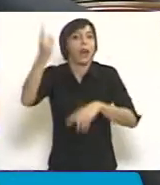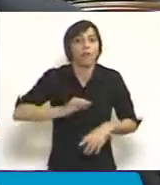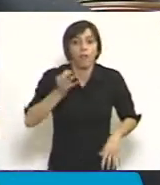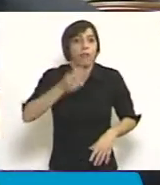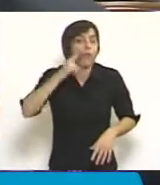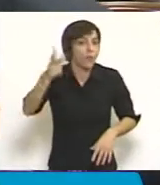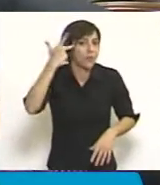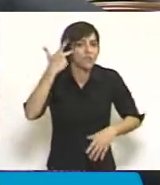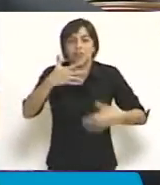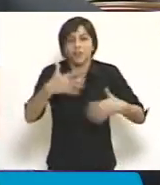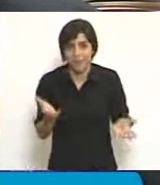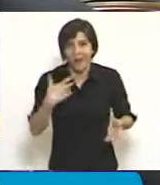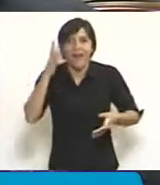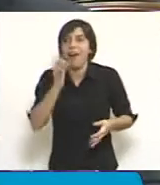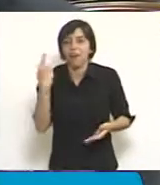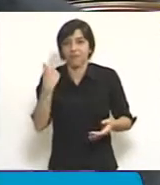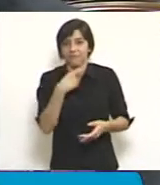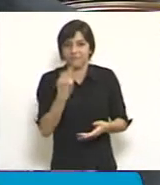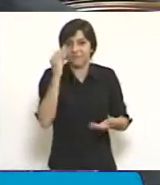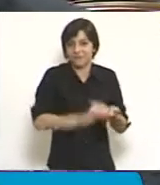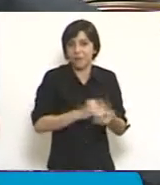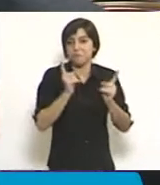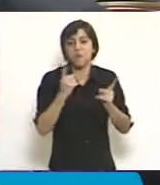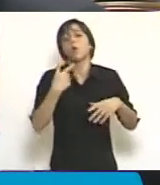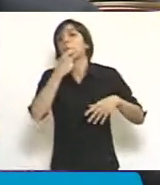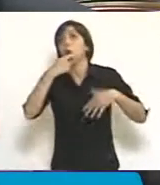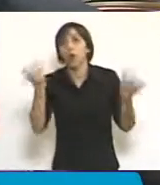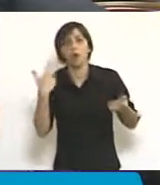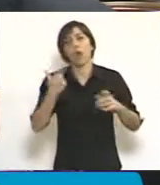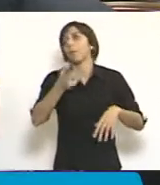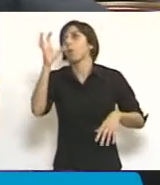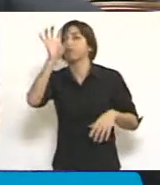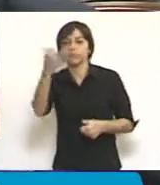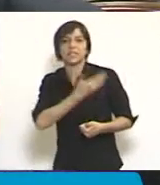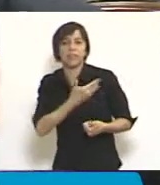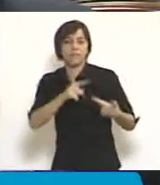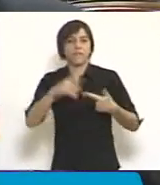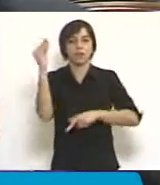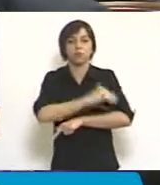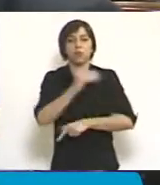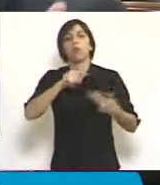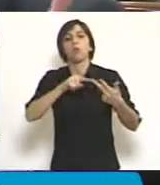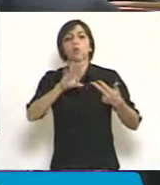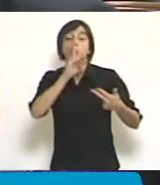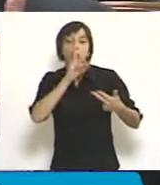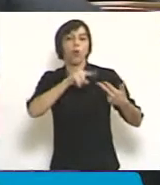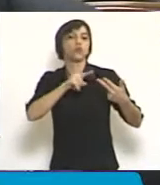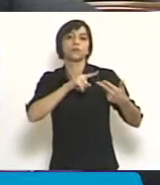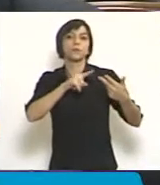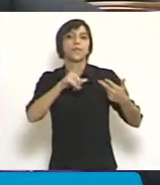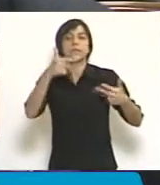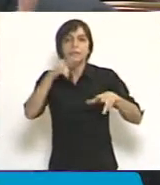adelantamos hasta una posibilidad de aplicación territorial. Miren, Santa Fe, Chubut y Salta vienen de